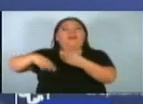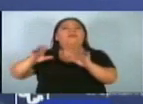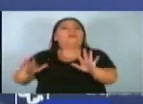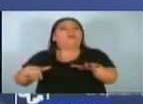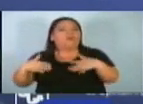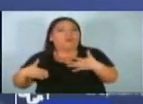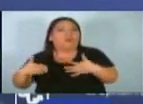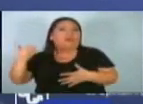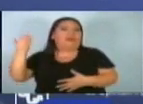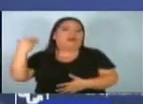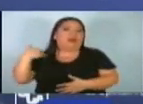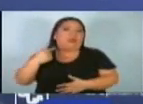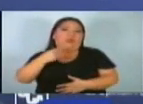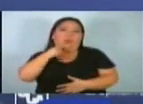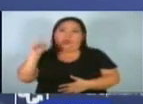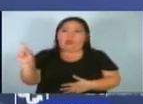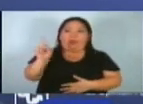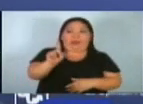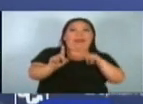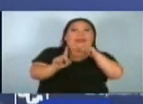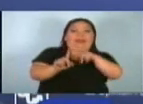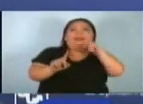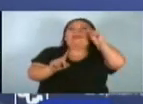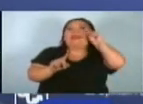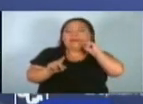porque llevaban de candidato a Nayib Bukele.